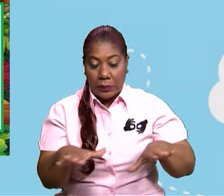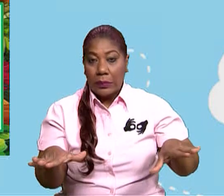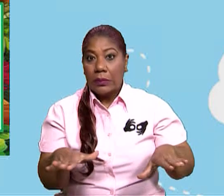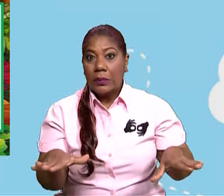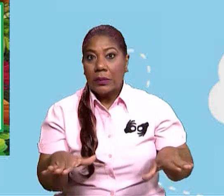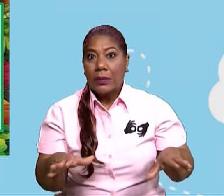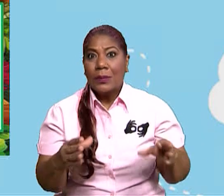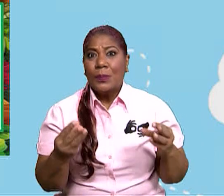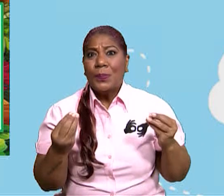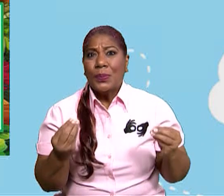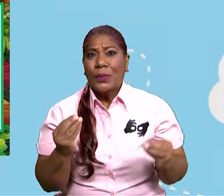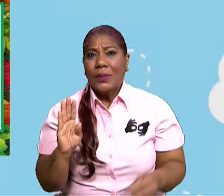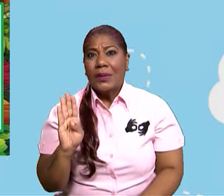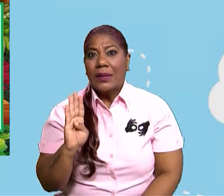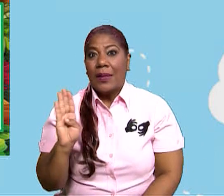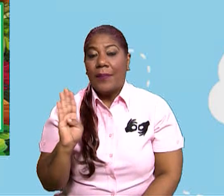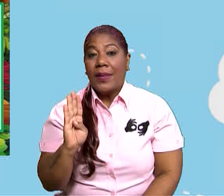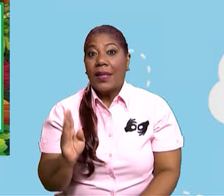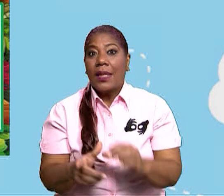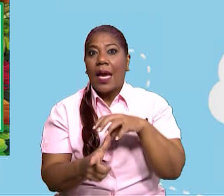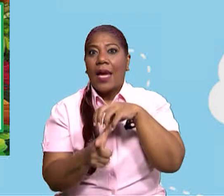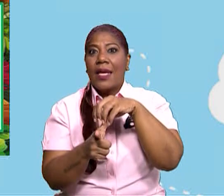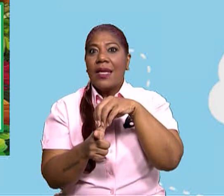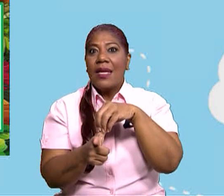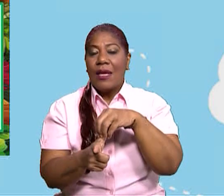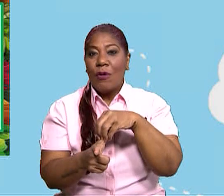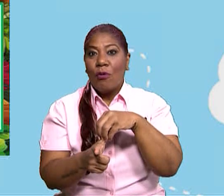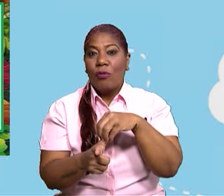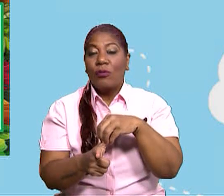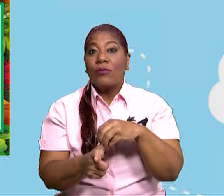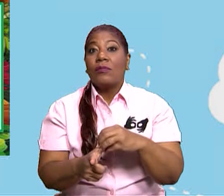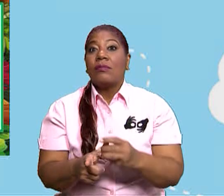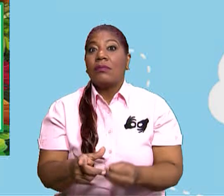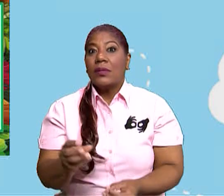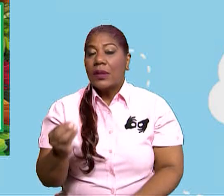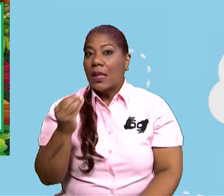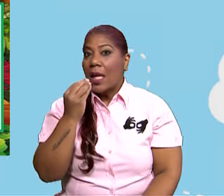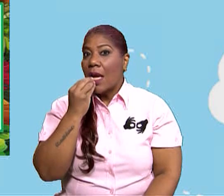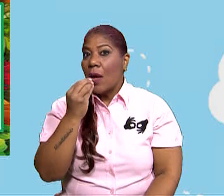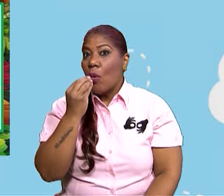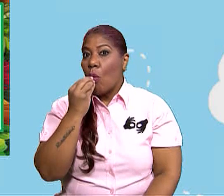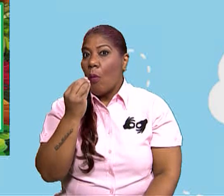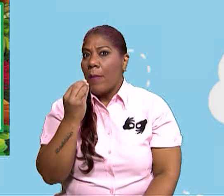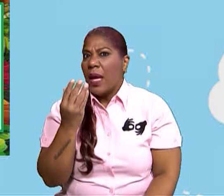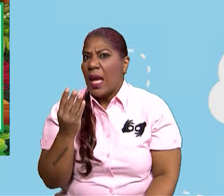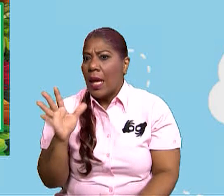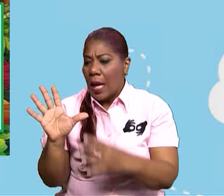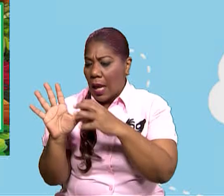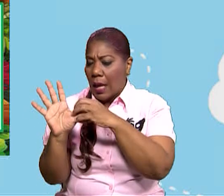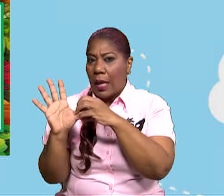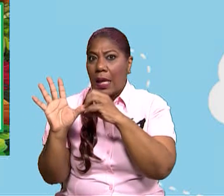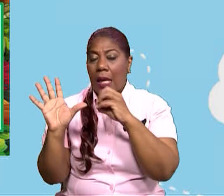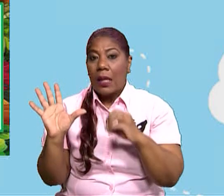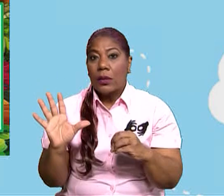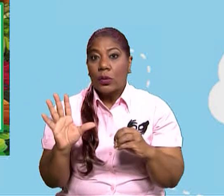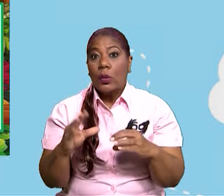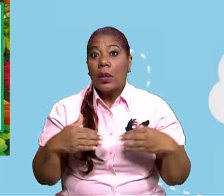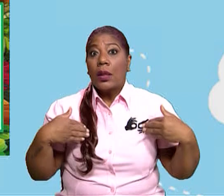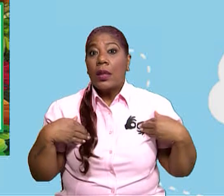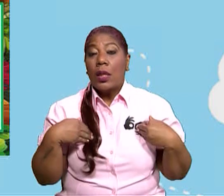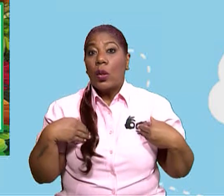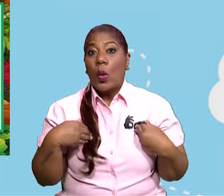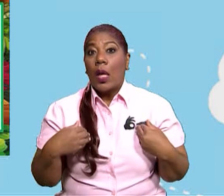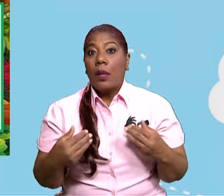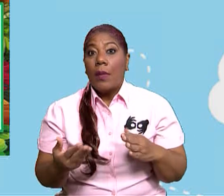de insectos, bacterias y hongos que se alimentan de las hojas y animales muertos y logran procesar los nutrientes